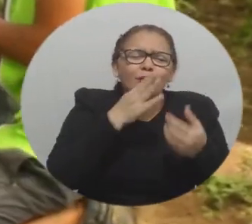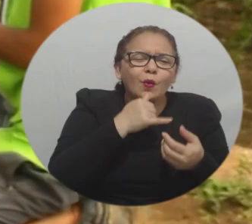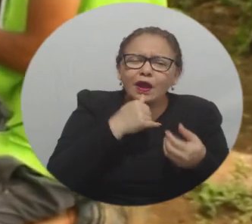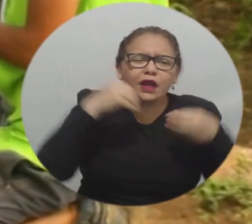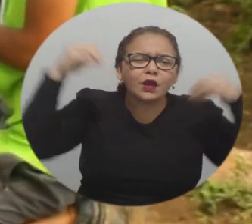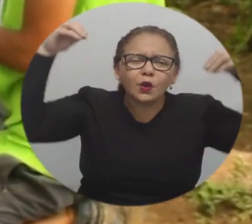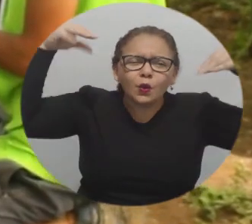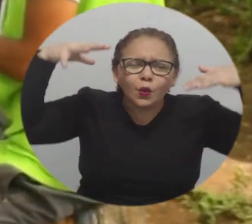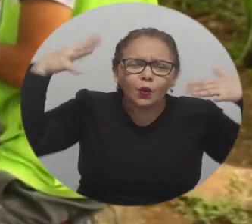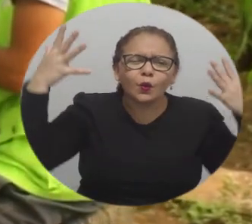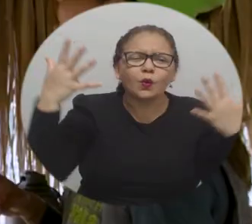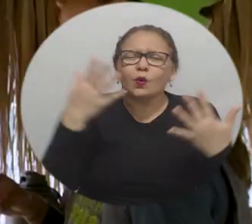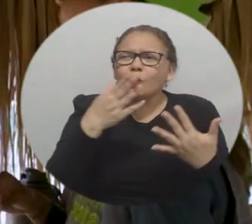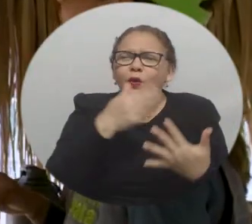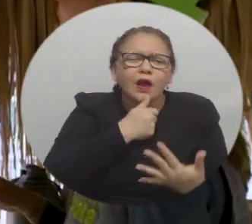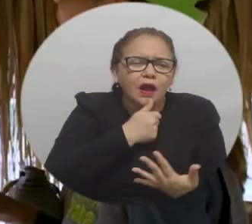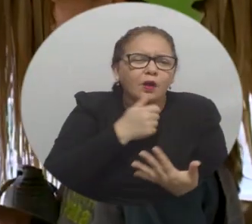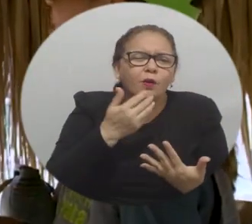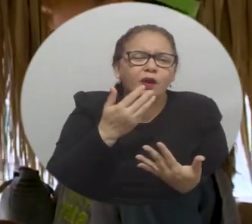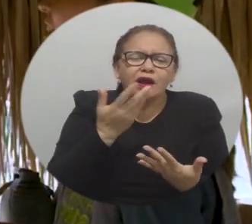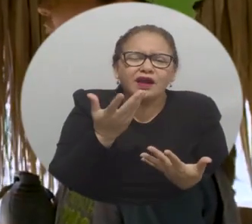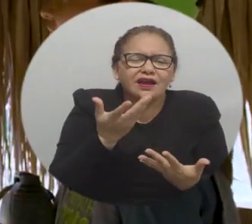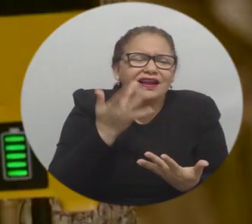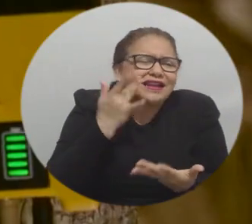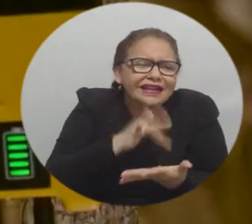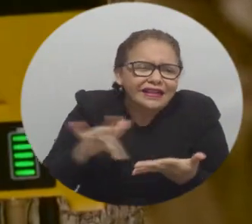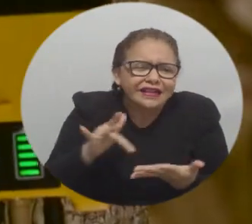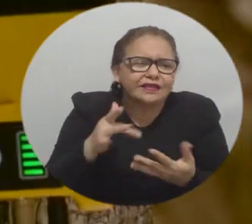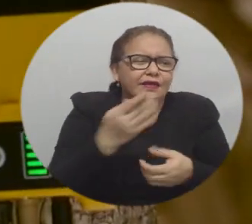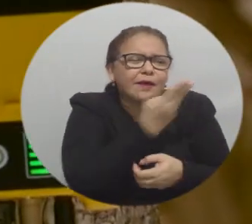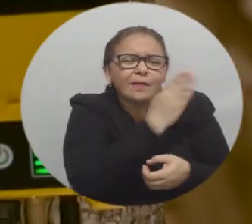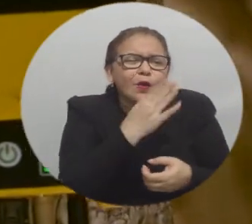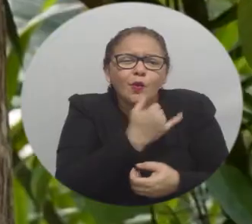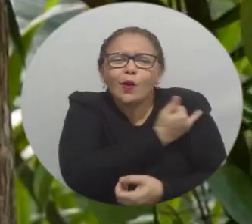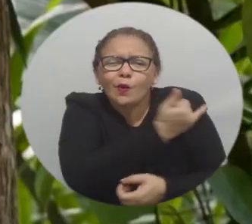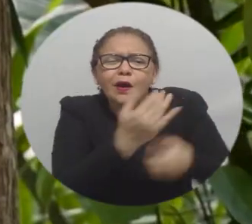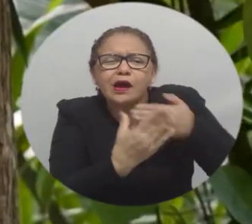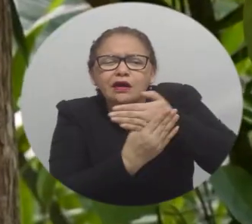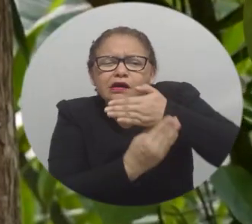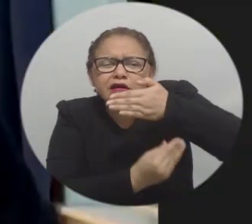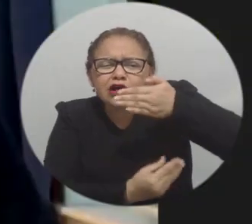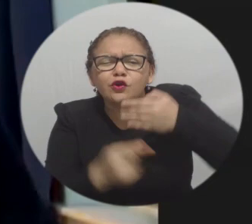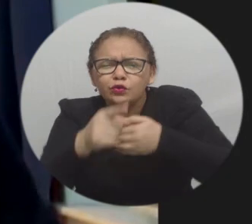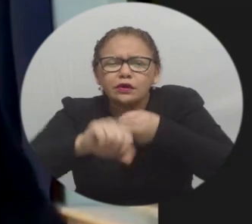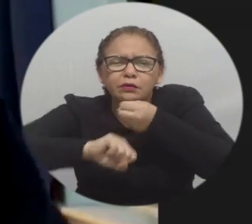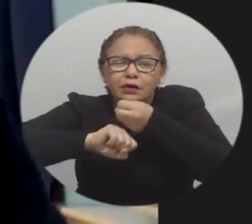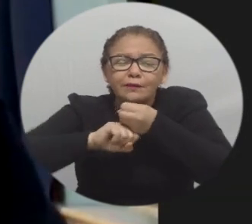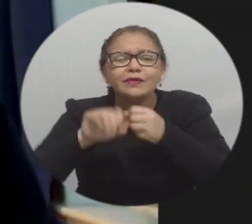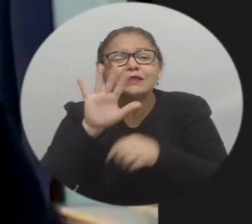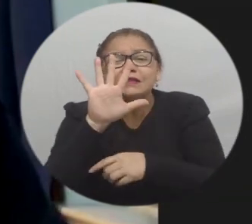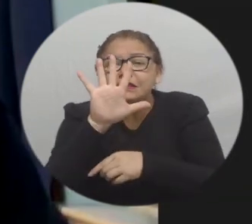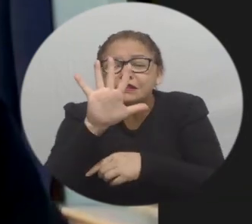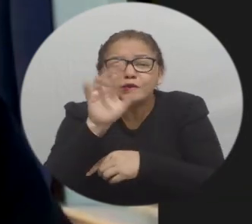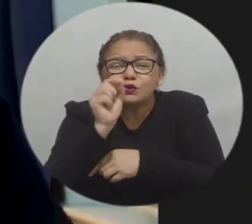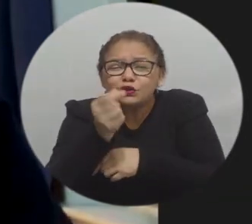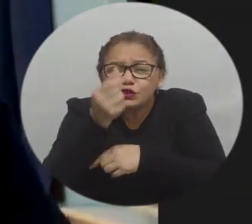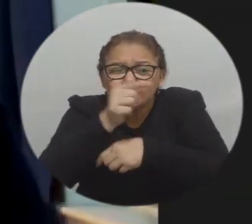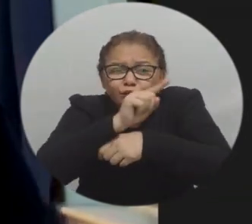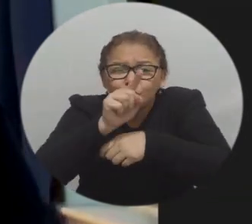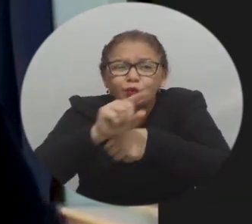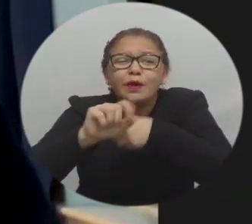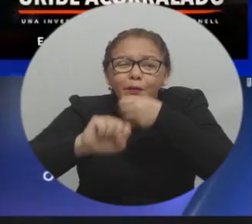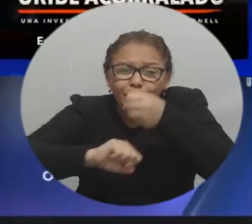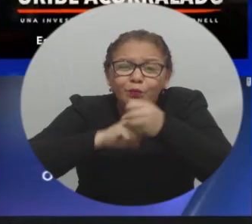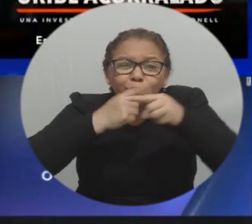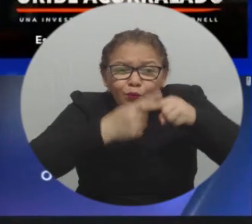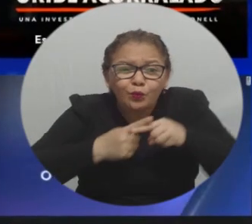noches y que no tienen acceso a un baño. 5 segundos diarios puede significar que más familias puedan tener acceso a lo